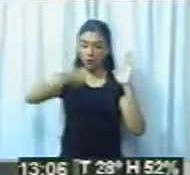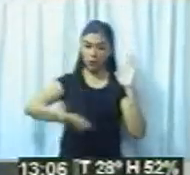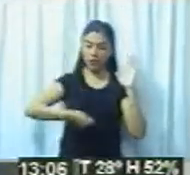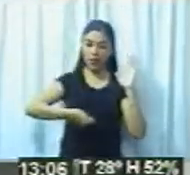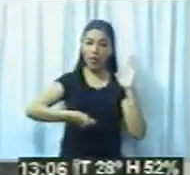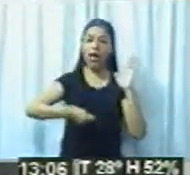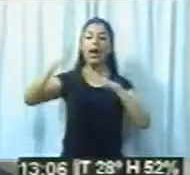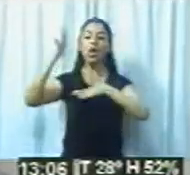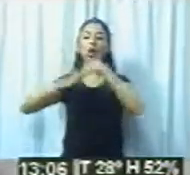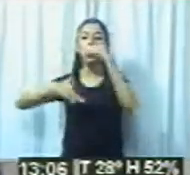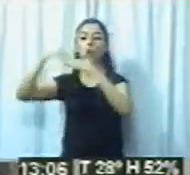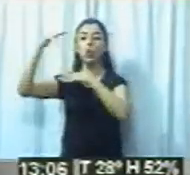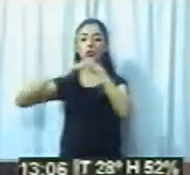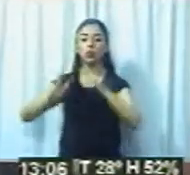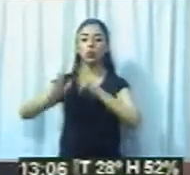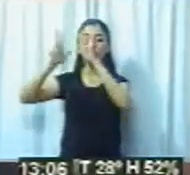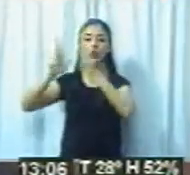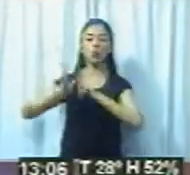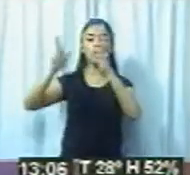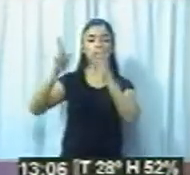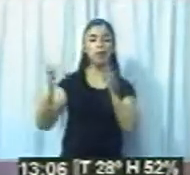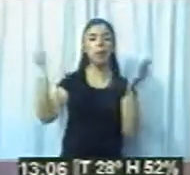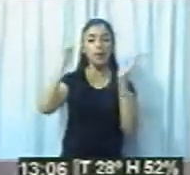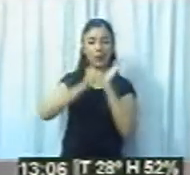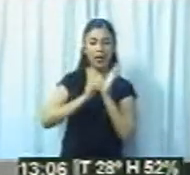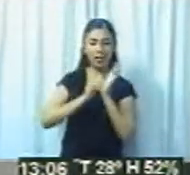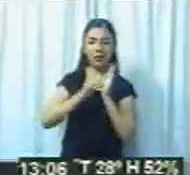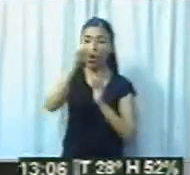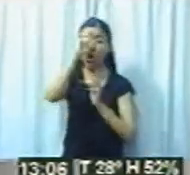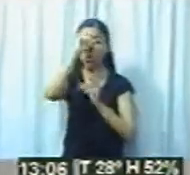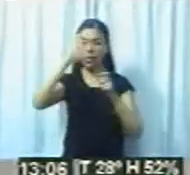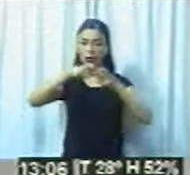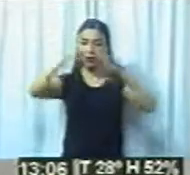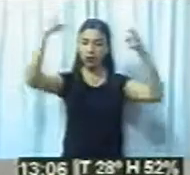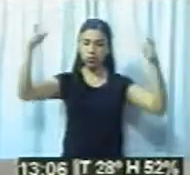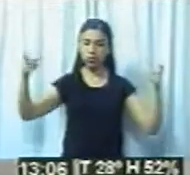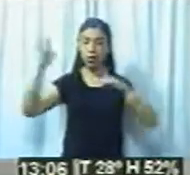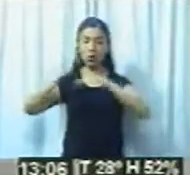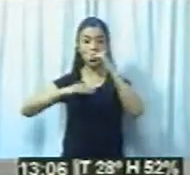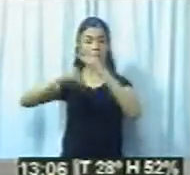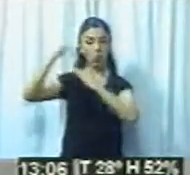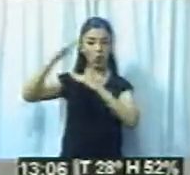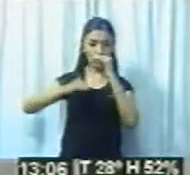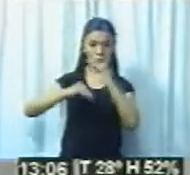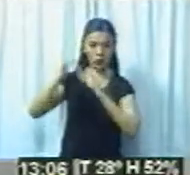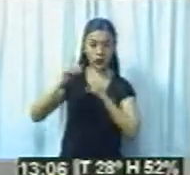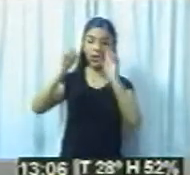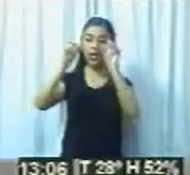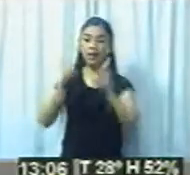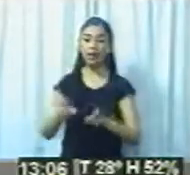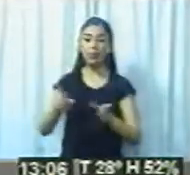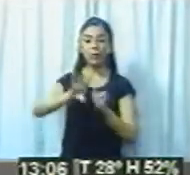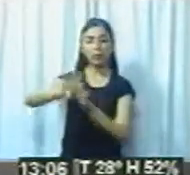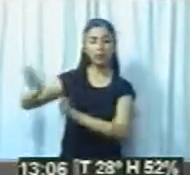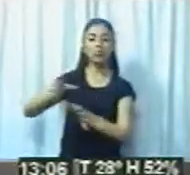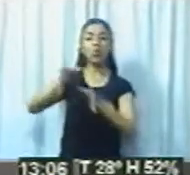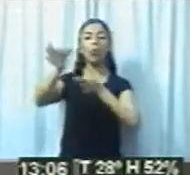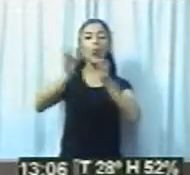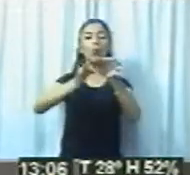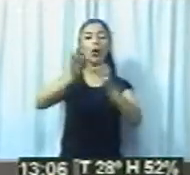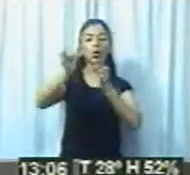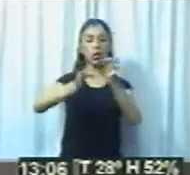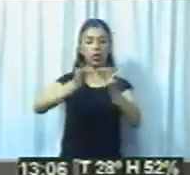en tecnología. A la fecha existe un proyecto que está en el Ministerio de Salud que se